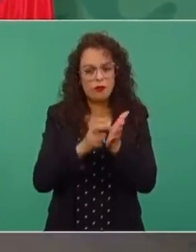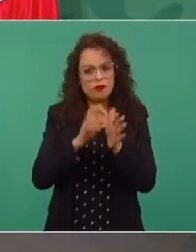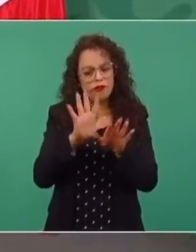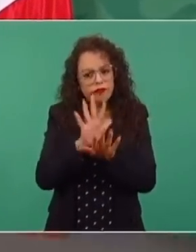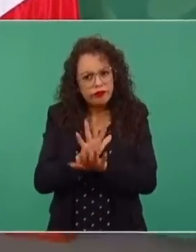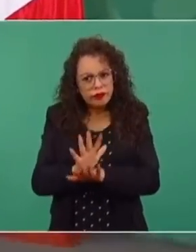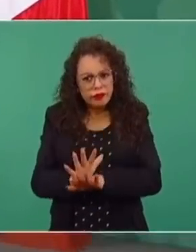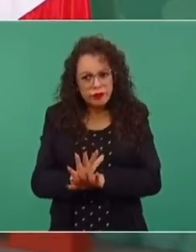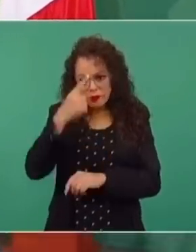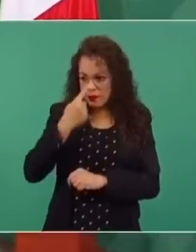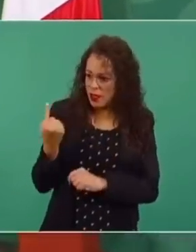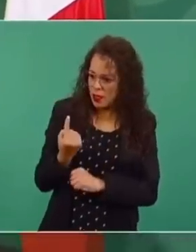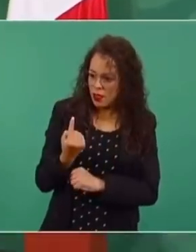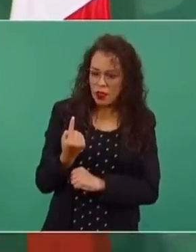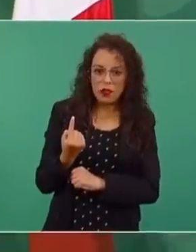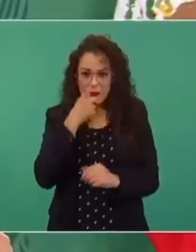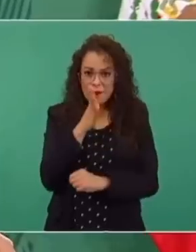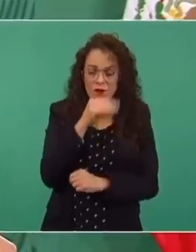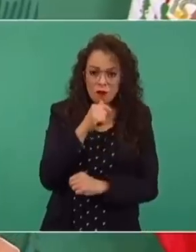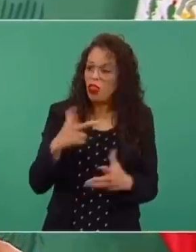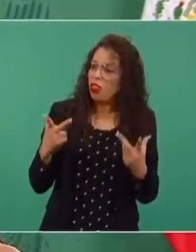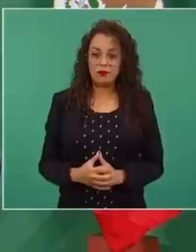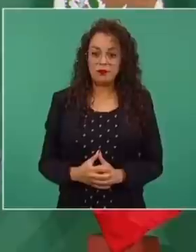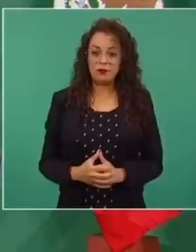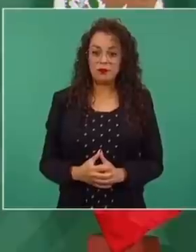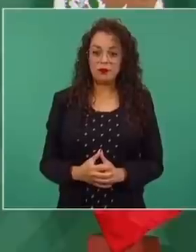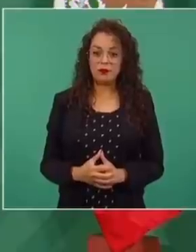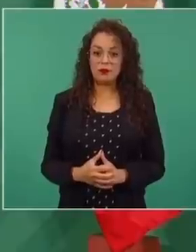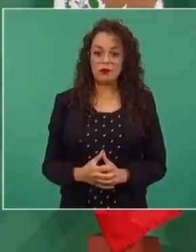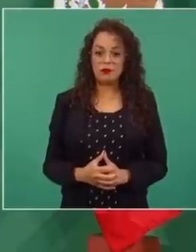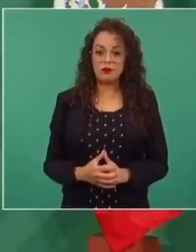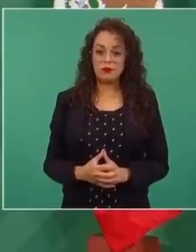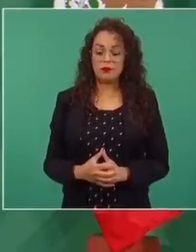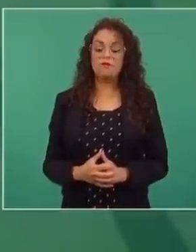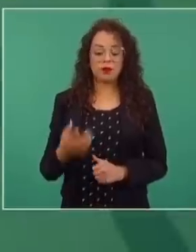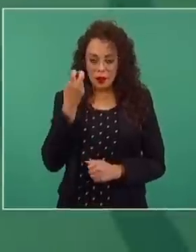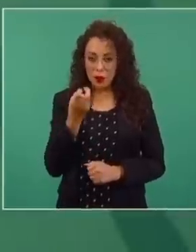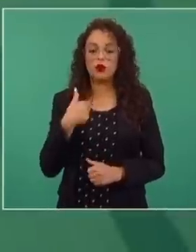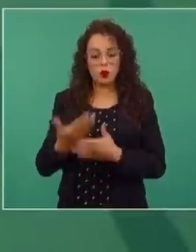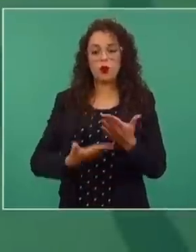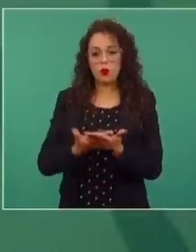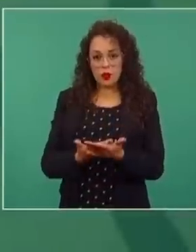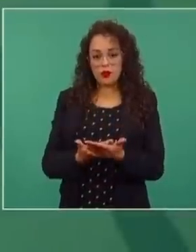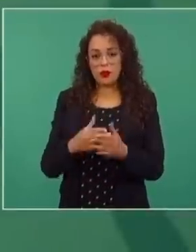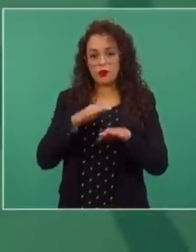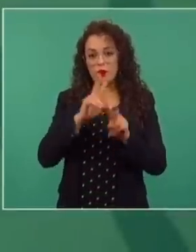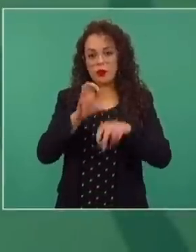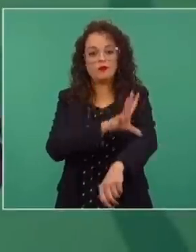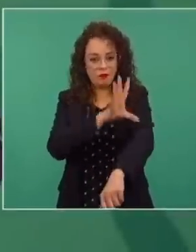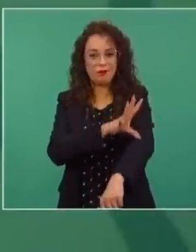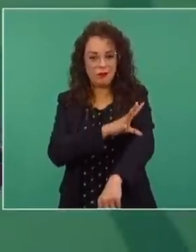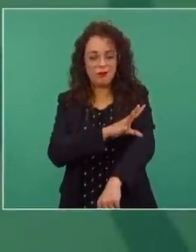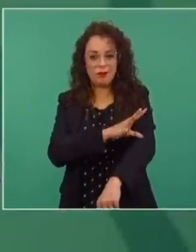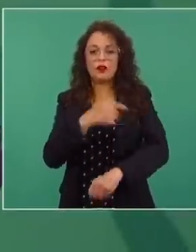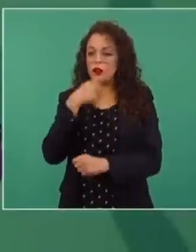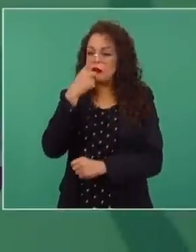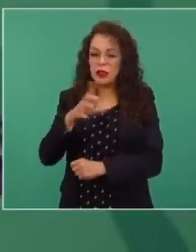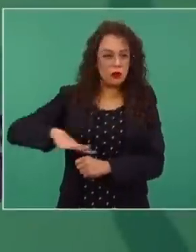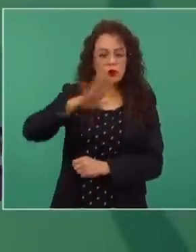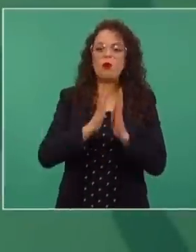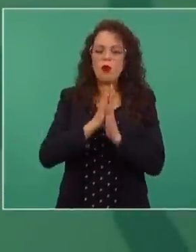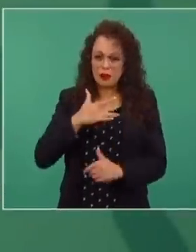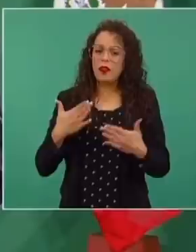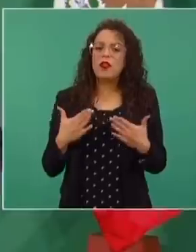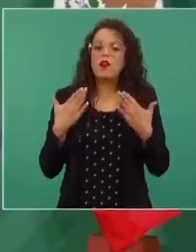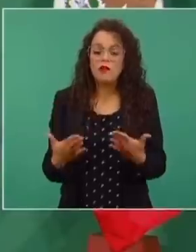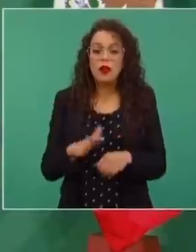para entregar concesiones desde Salinas. Entonces, para eso es la reforma. Decirle a la gente que tenga confianza. Es para salvar